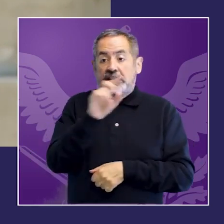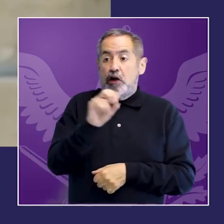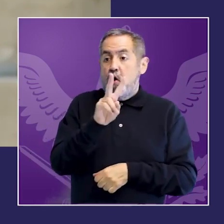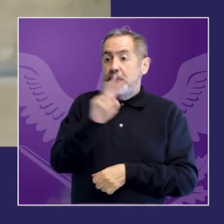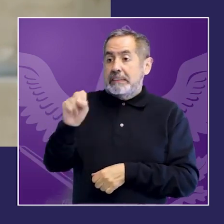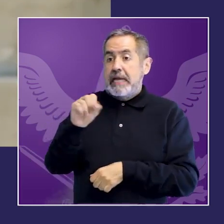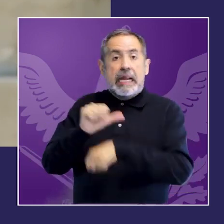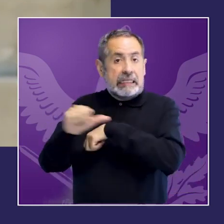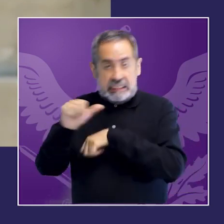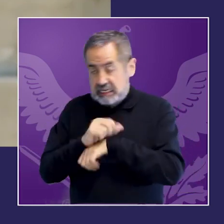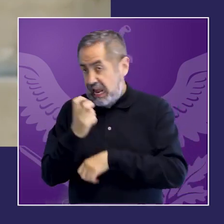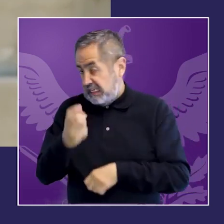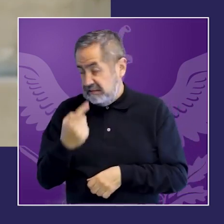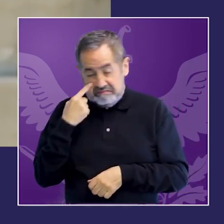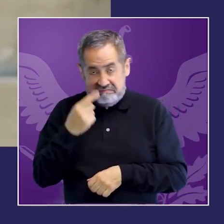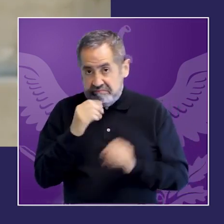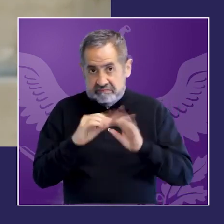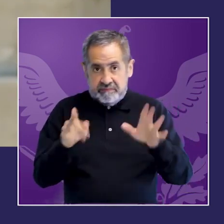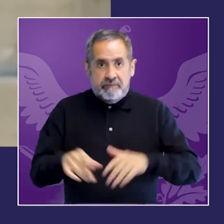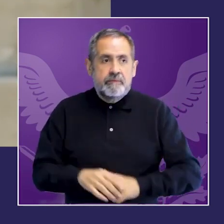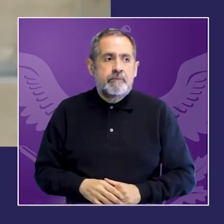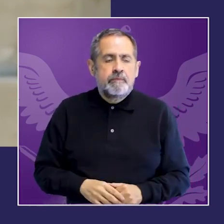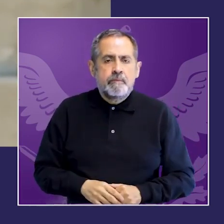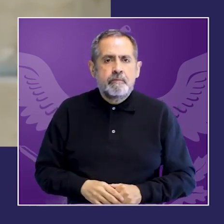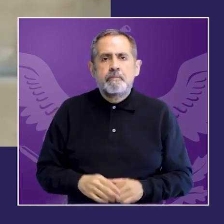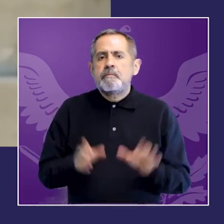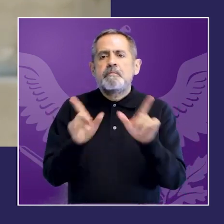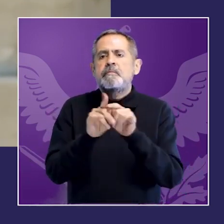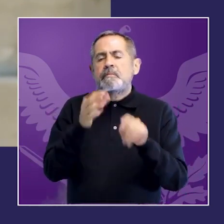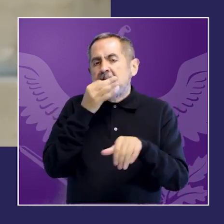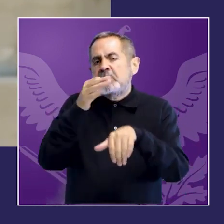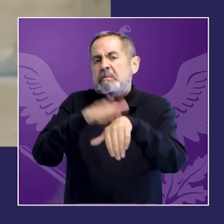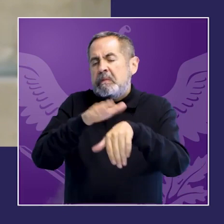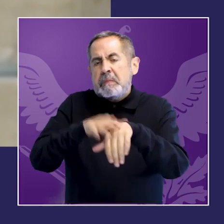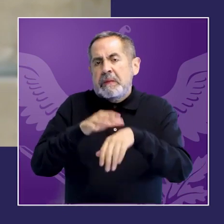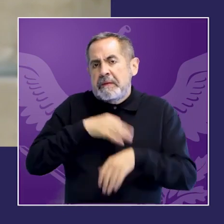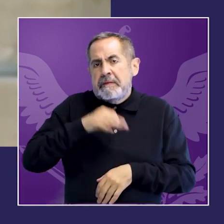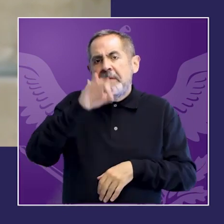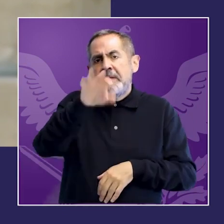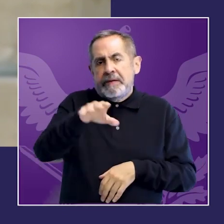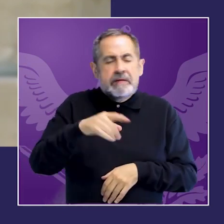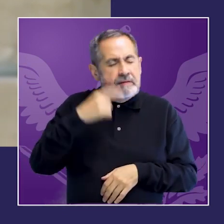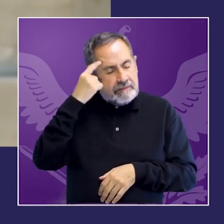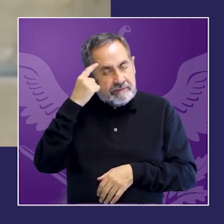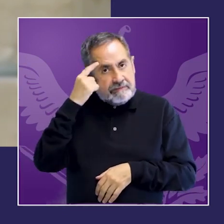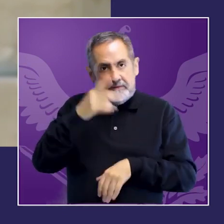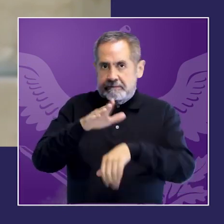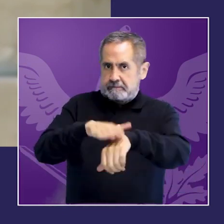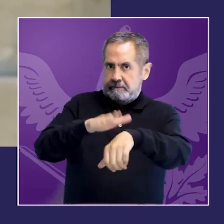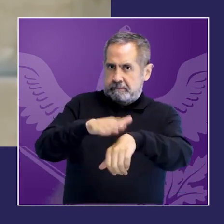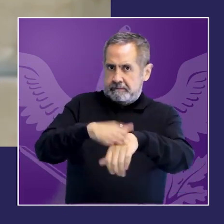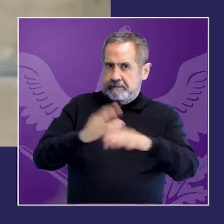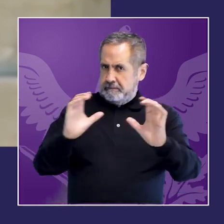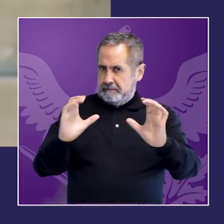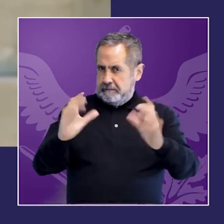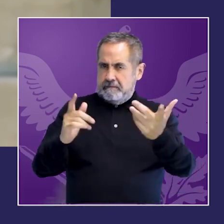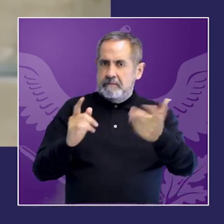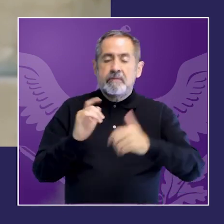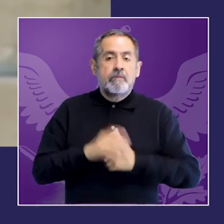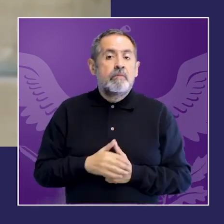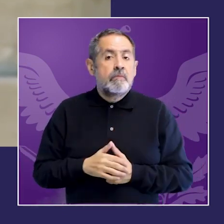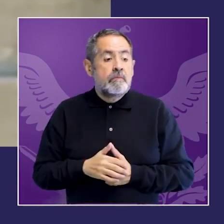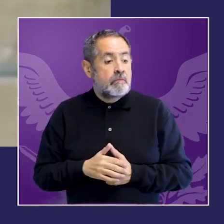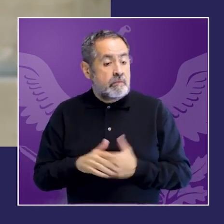administración de justicia de incorporar también esos estándares de perspectiva de género interseccionalidad segunda